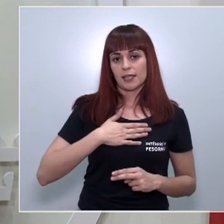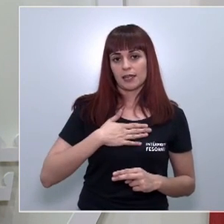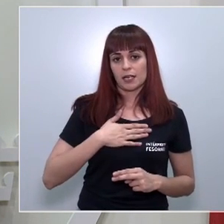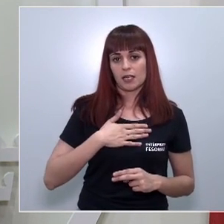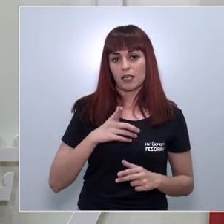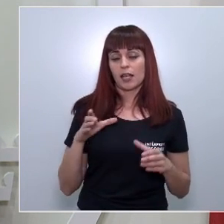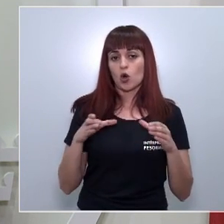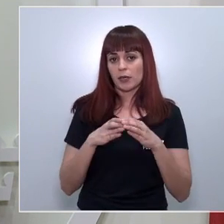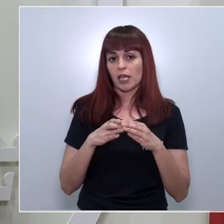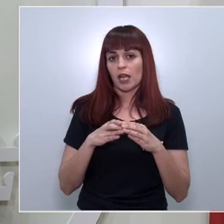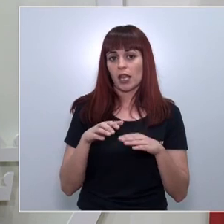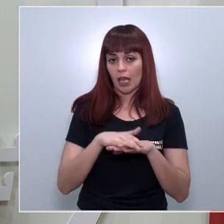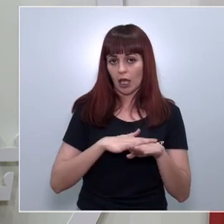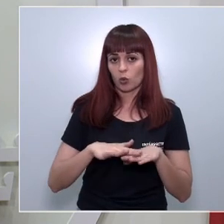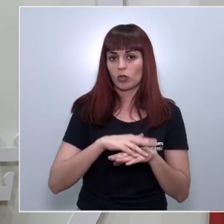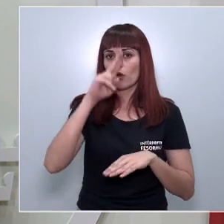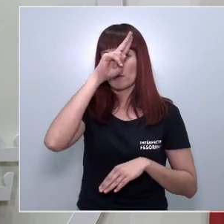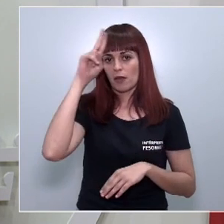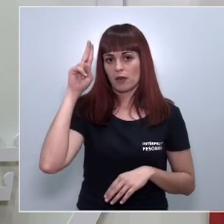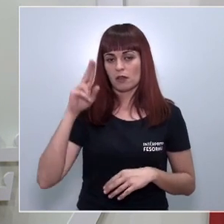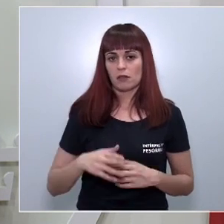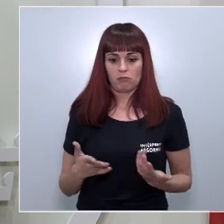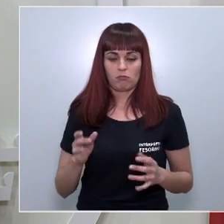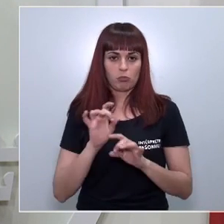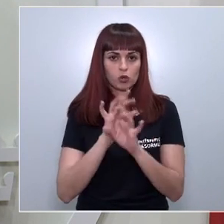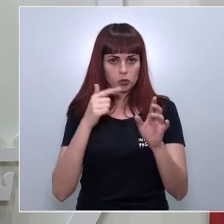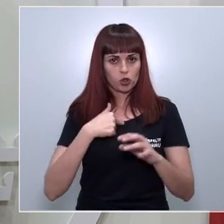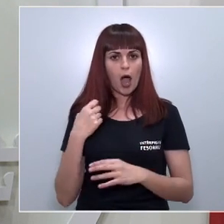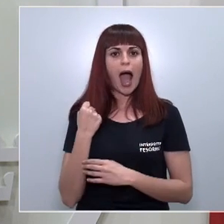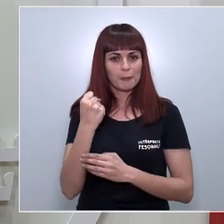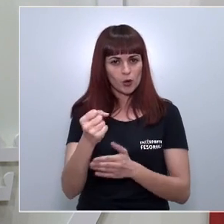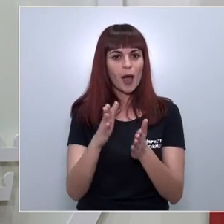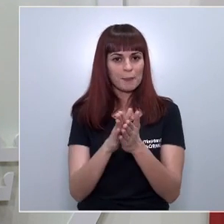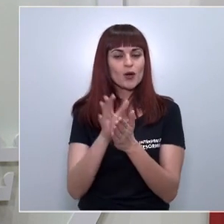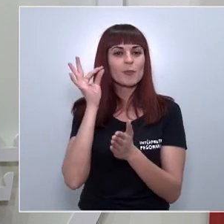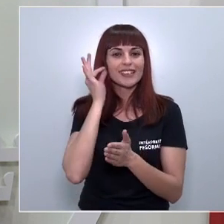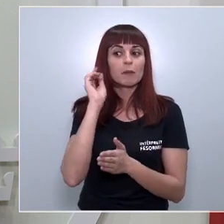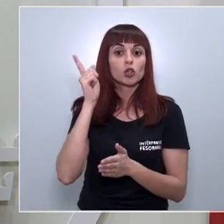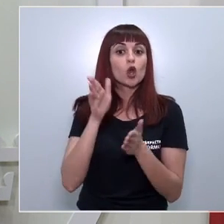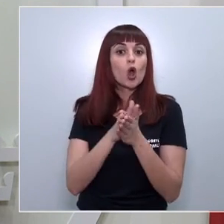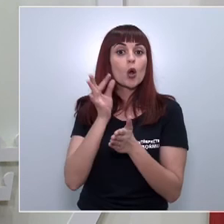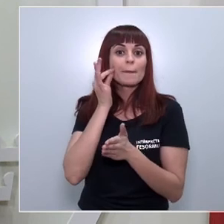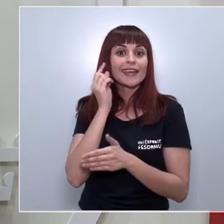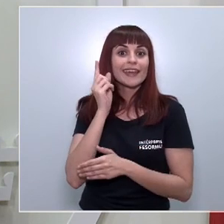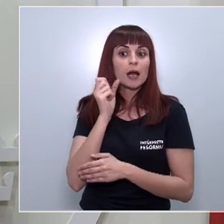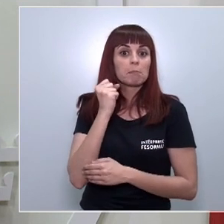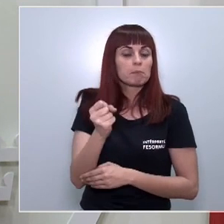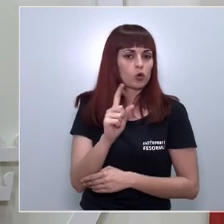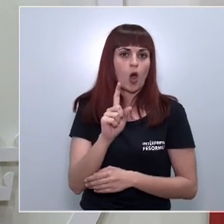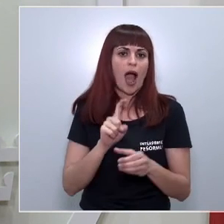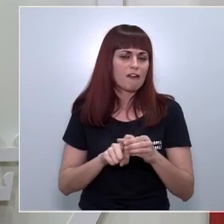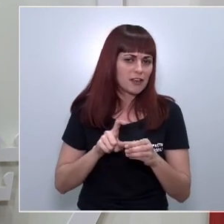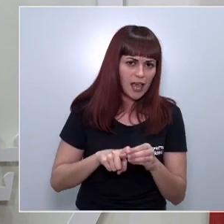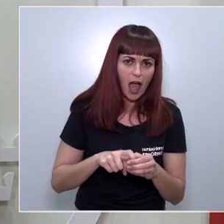el comité ejecutivo de Madrid entonces yo por supuesto apoyo a mi compañera pero no solo a ella sino a cualquier afiliado